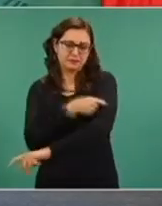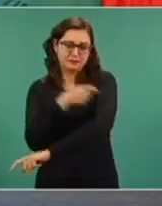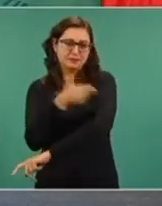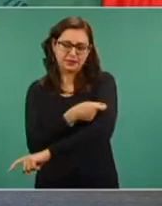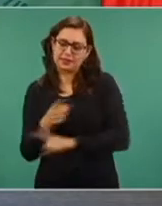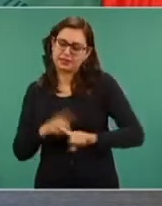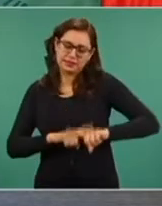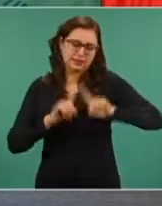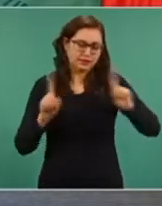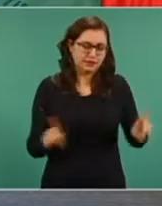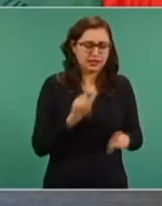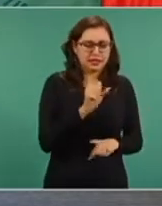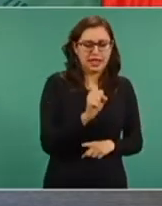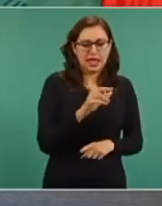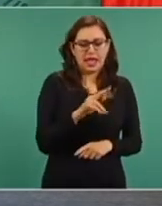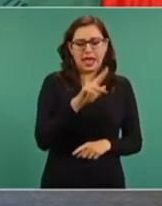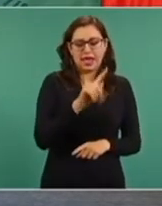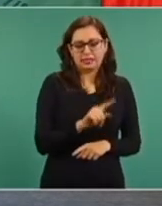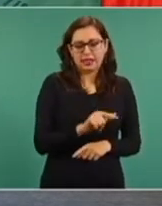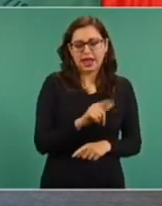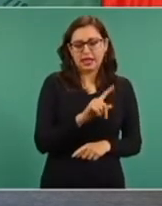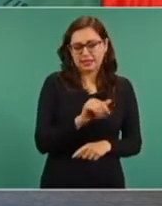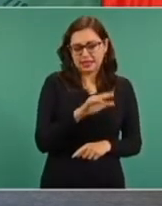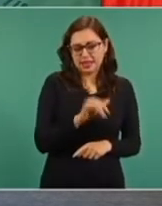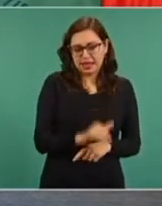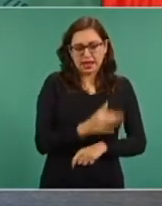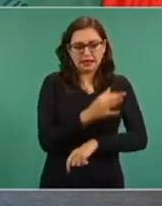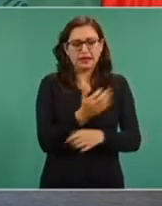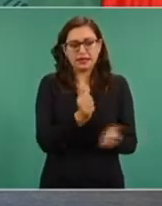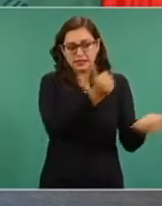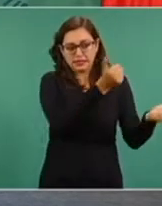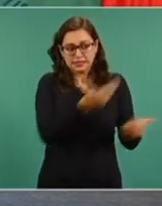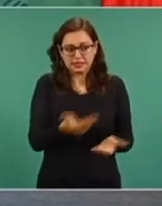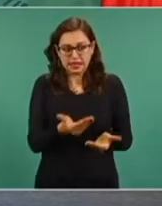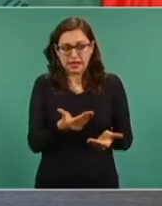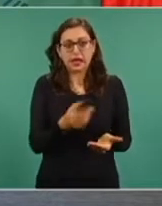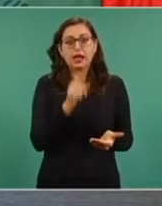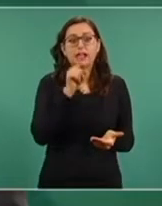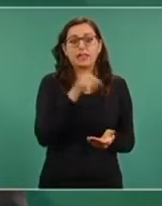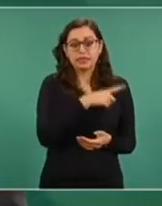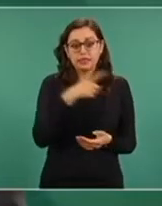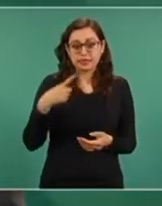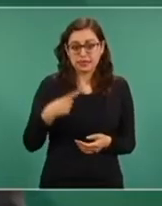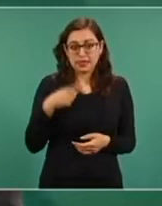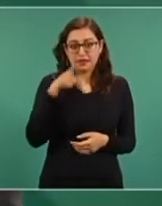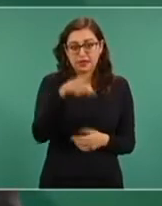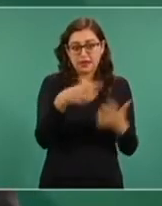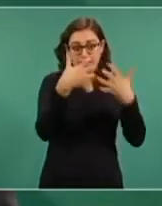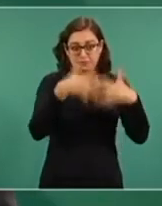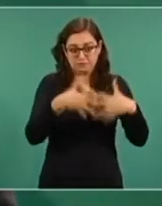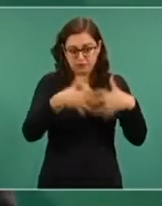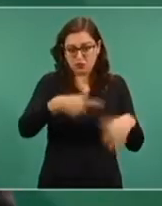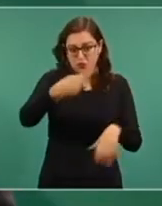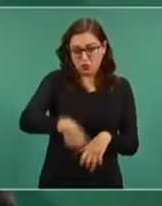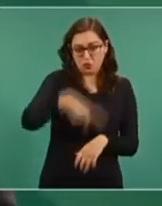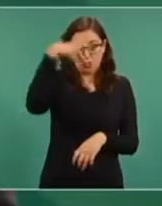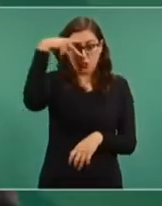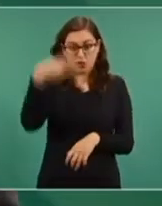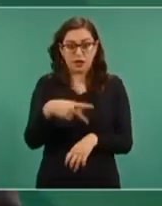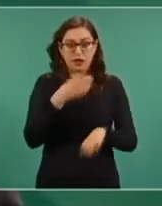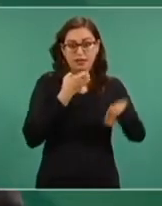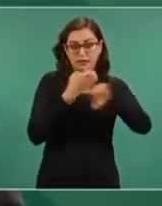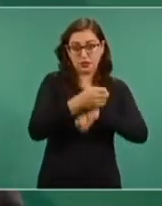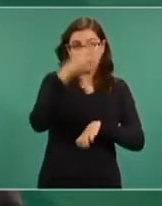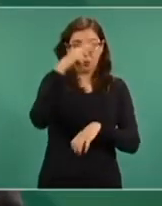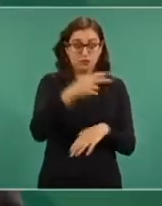El propósito de este granel es que llegue a la planta de Leomont, empresa farmacéutica mexicana, en el Estado de